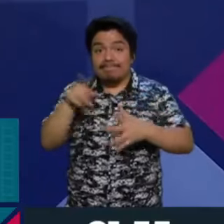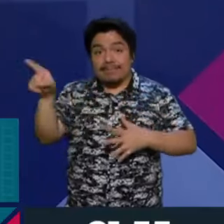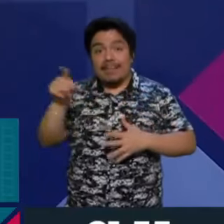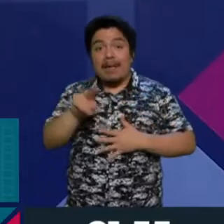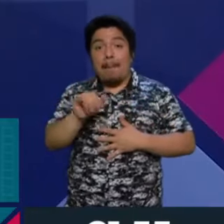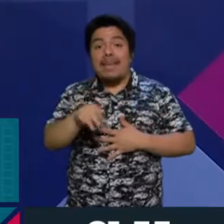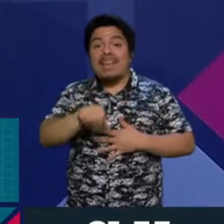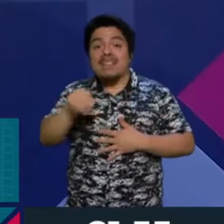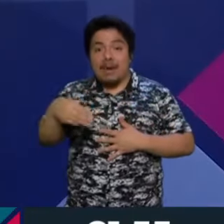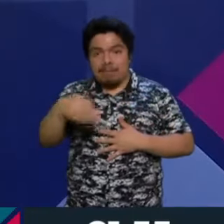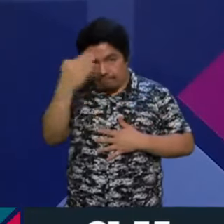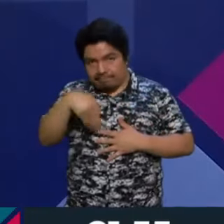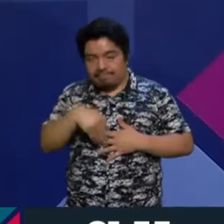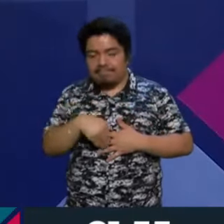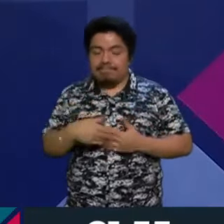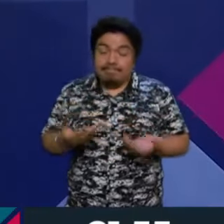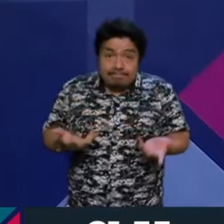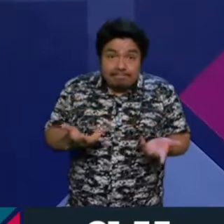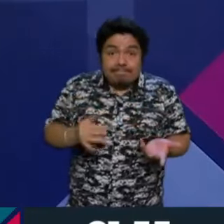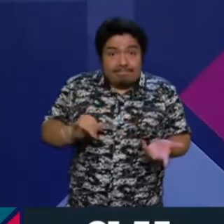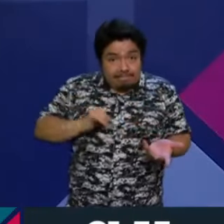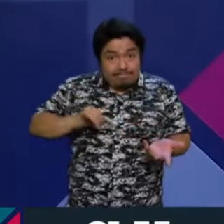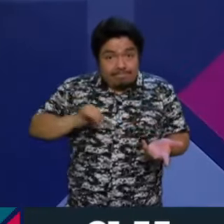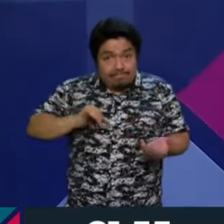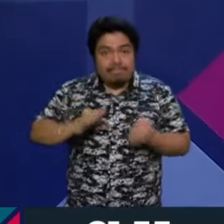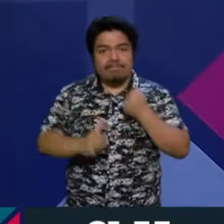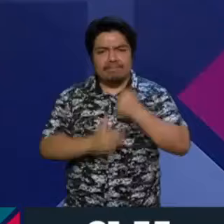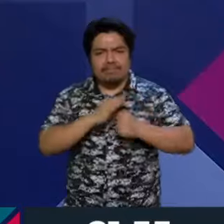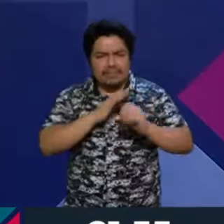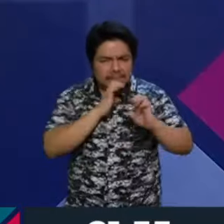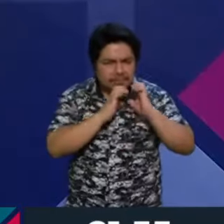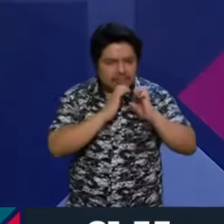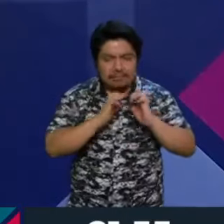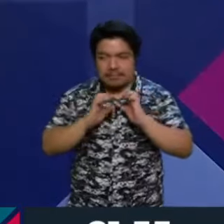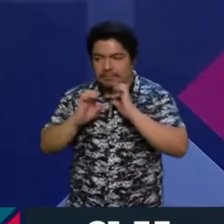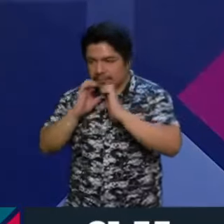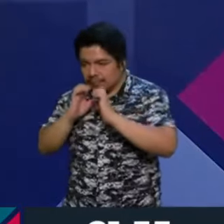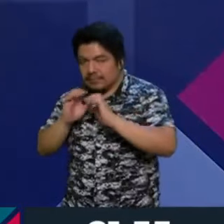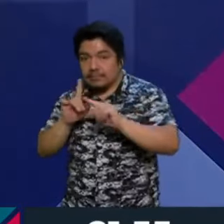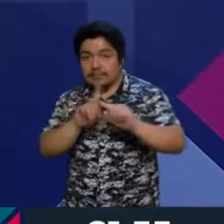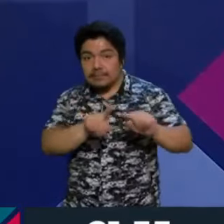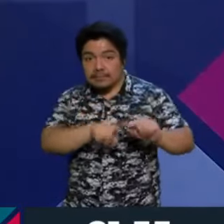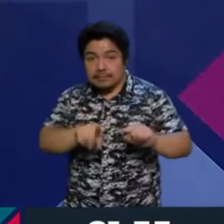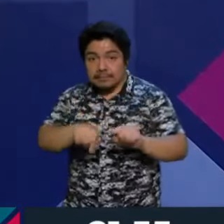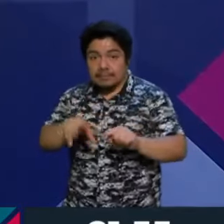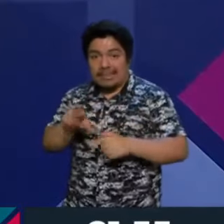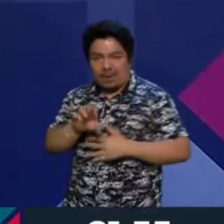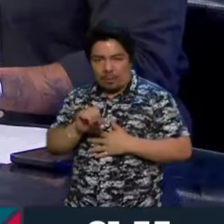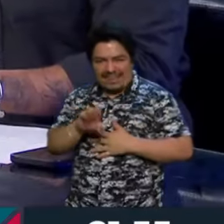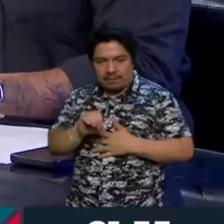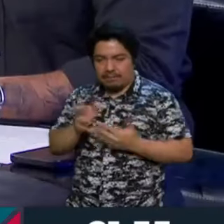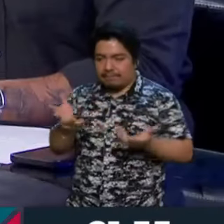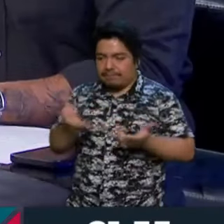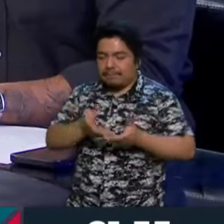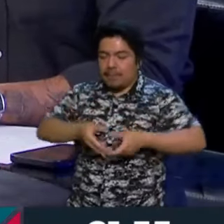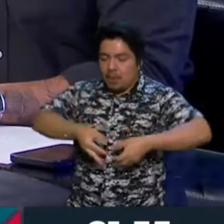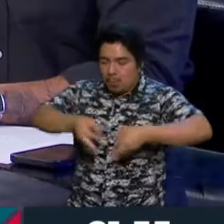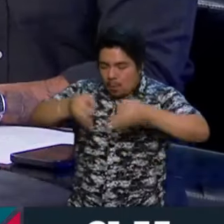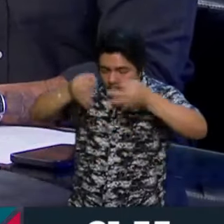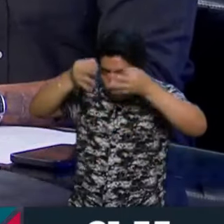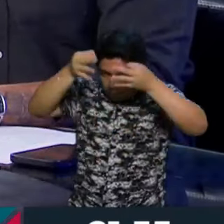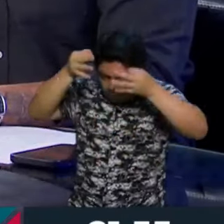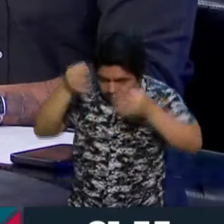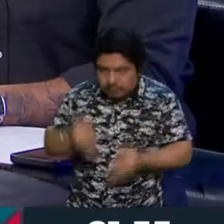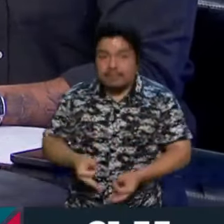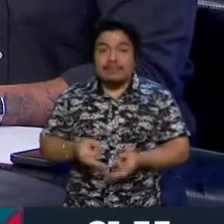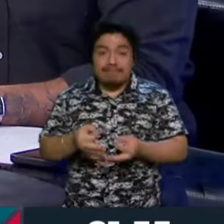Muy interesante, porque además de estas entrevistas, Romero realiza un ejercicio excelente, mano,